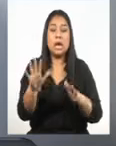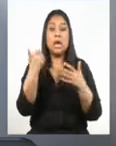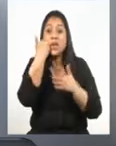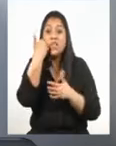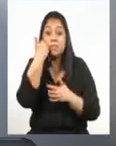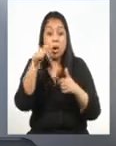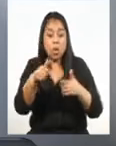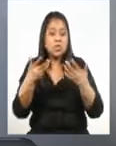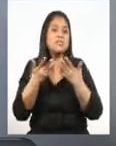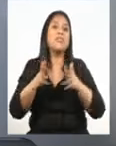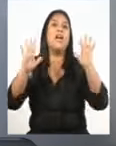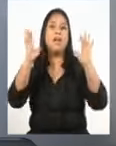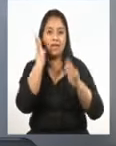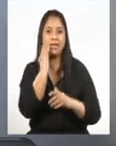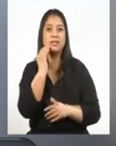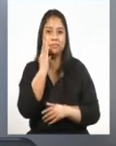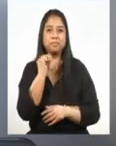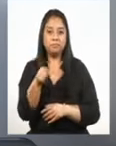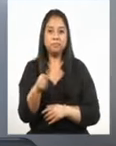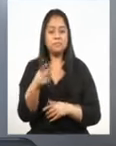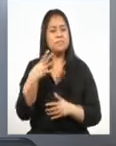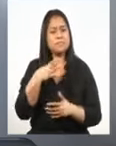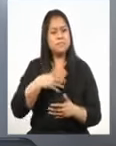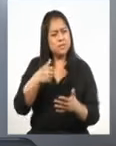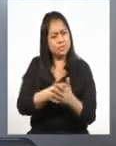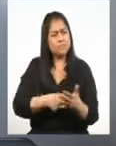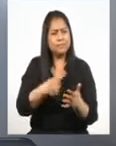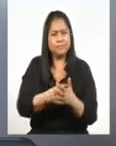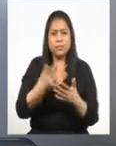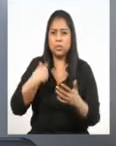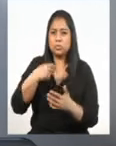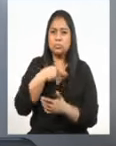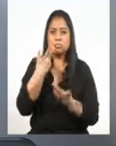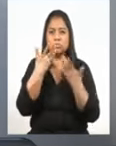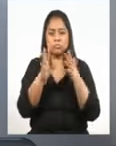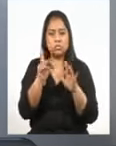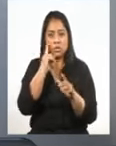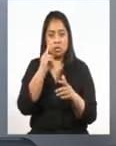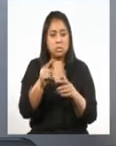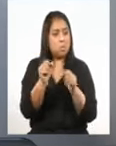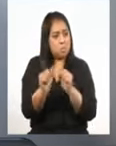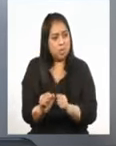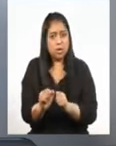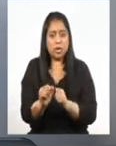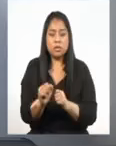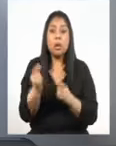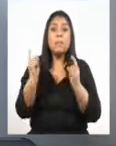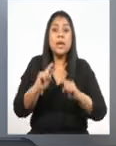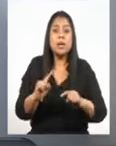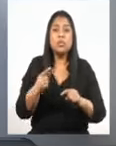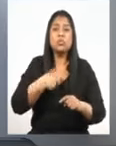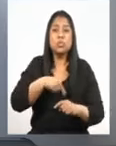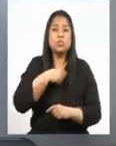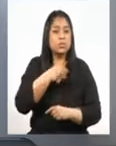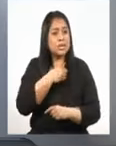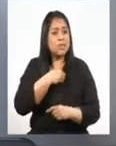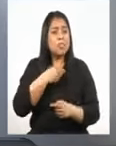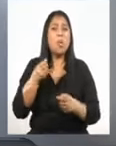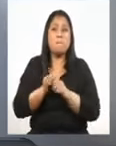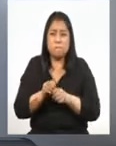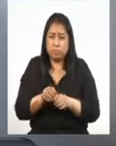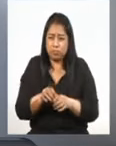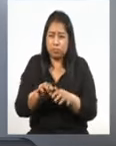la tenemos. Hemos hecho tanto como hemos podido. Habríamos querido llegar a más lejos en términos de